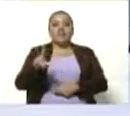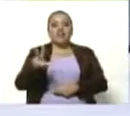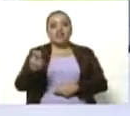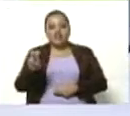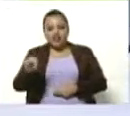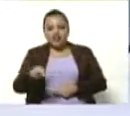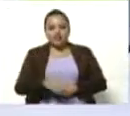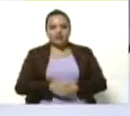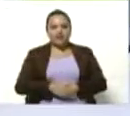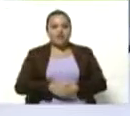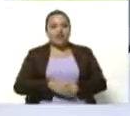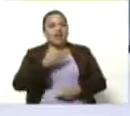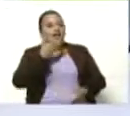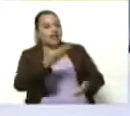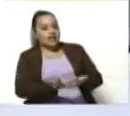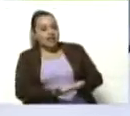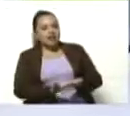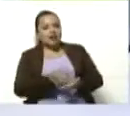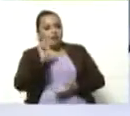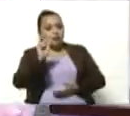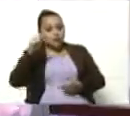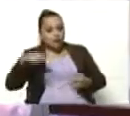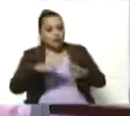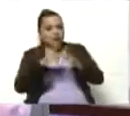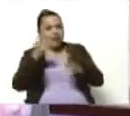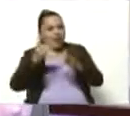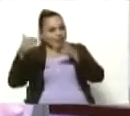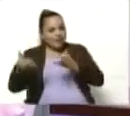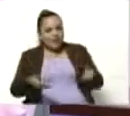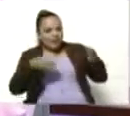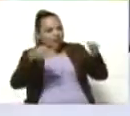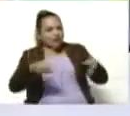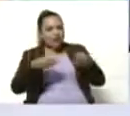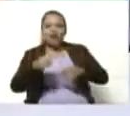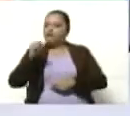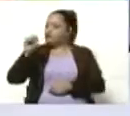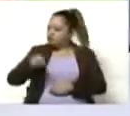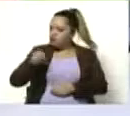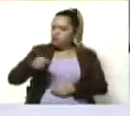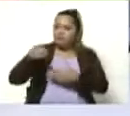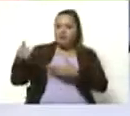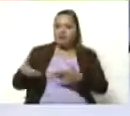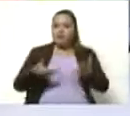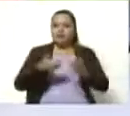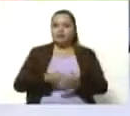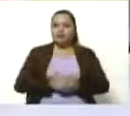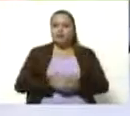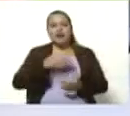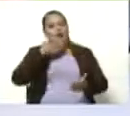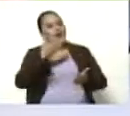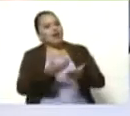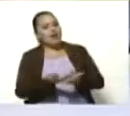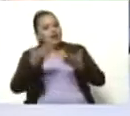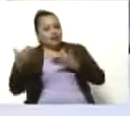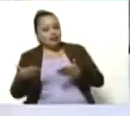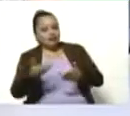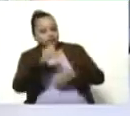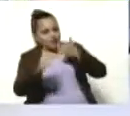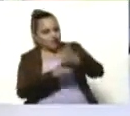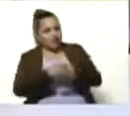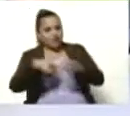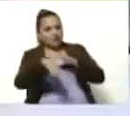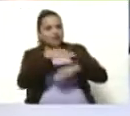Y punto de encuentro también tiene que estar invitado a todos sus espacios. Por supuesto, invitados todos a estar. Muchas gracias a usted, viceministra, por acompañarnos esta tarde. Viceministra para las